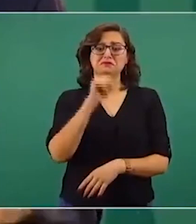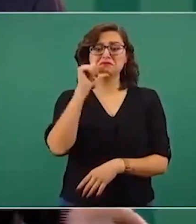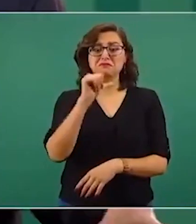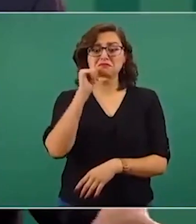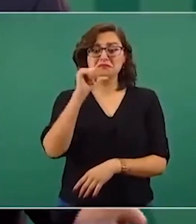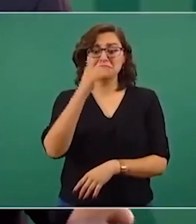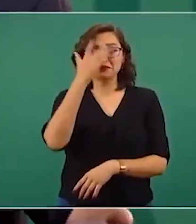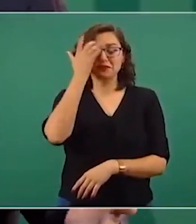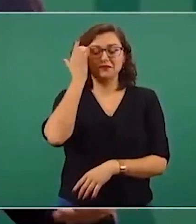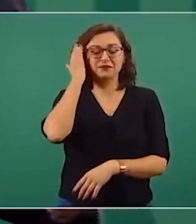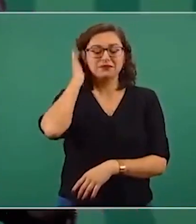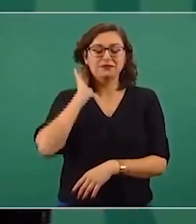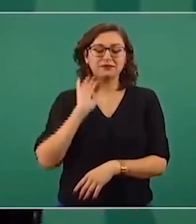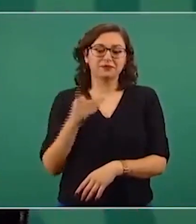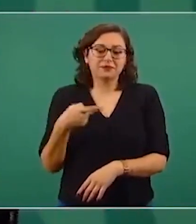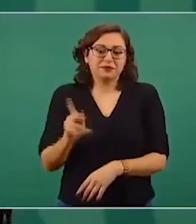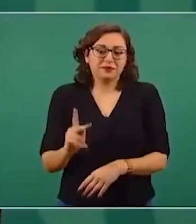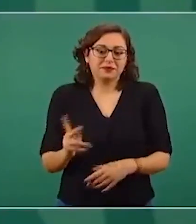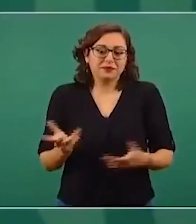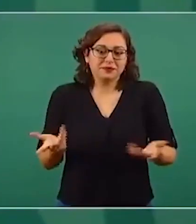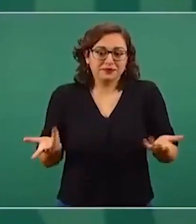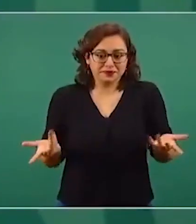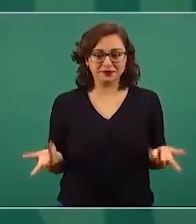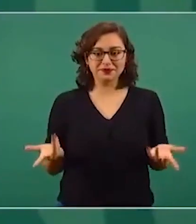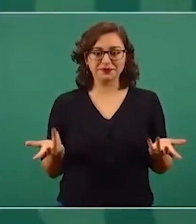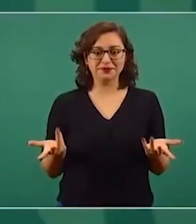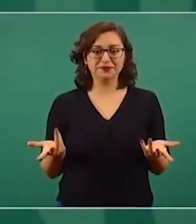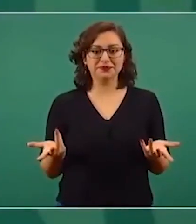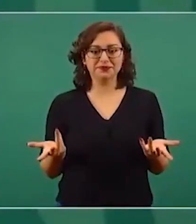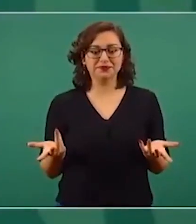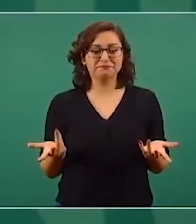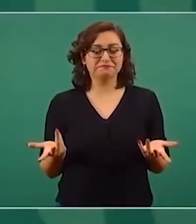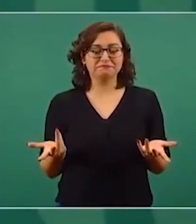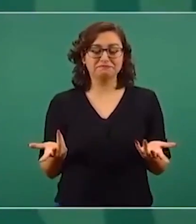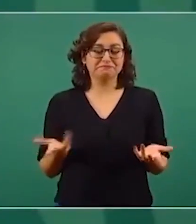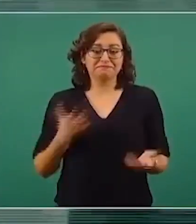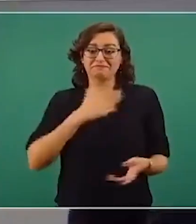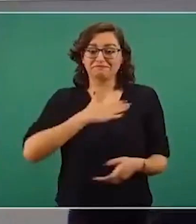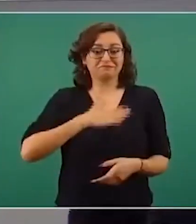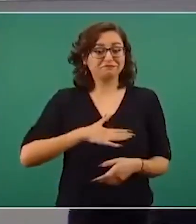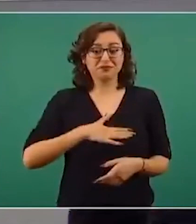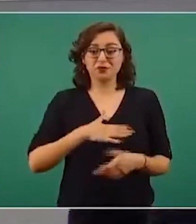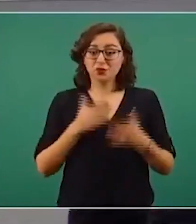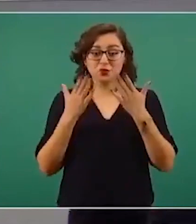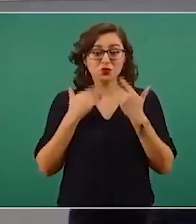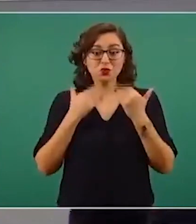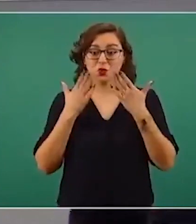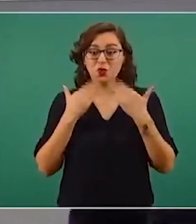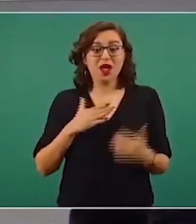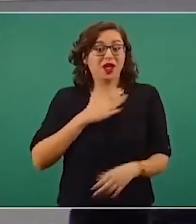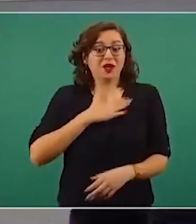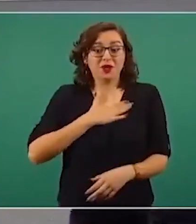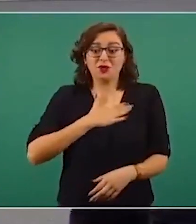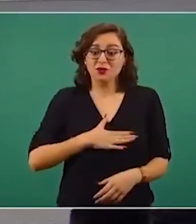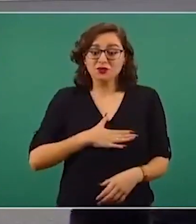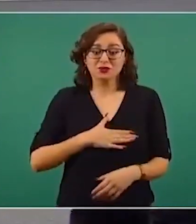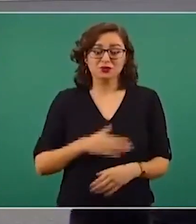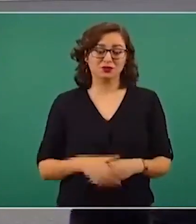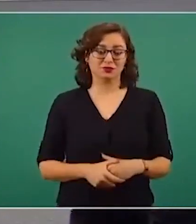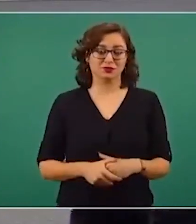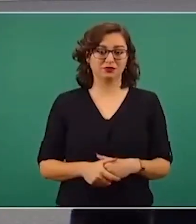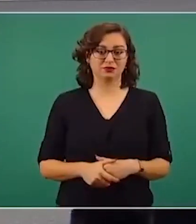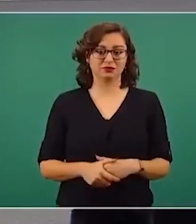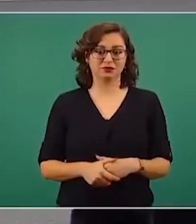traficantes de personas para llegar a Estados Unidos. Aunque se tenga una causa, no se debe de utilizar a los niños, así de categórico,